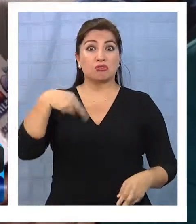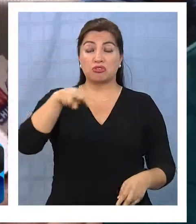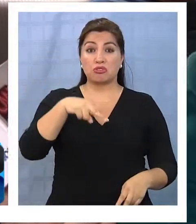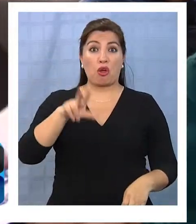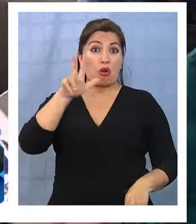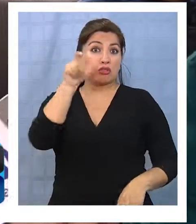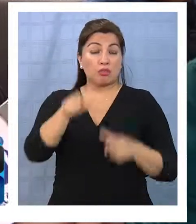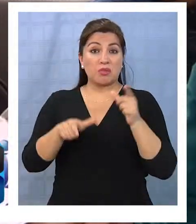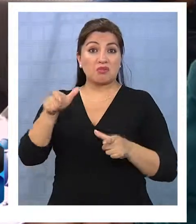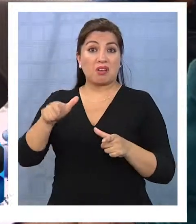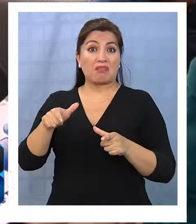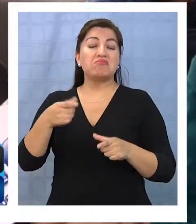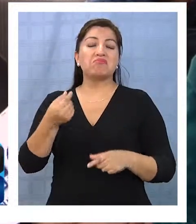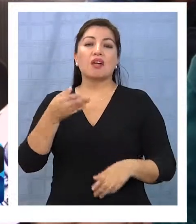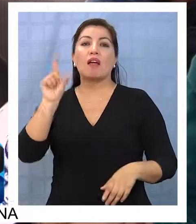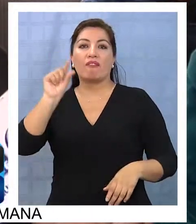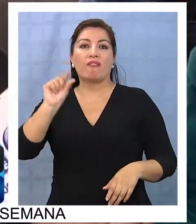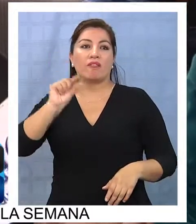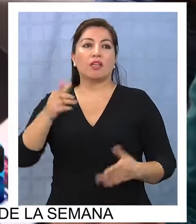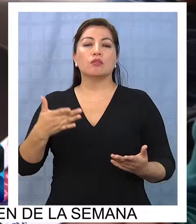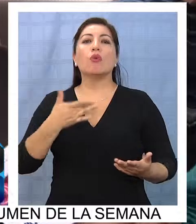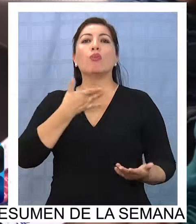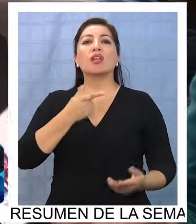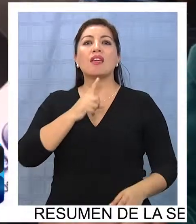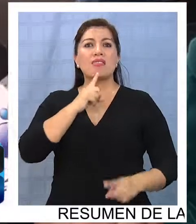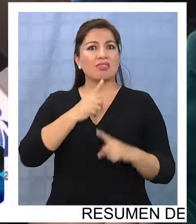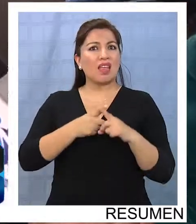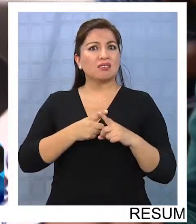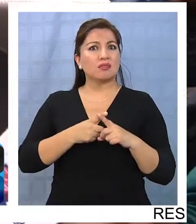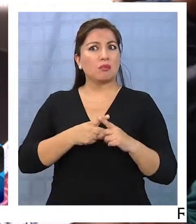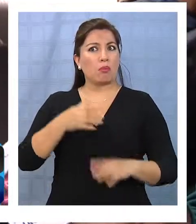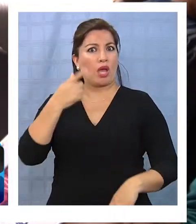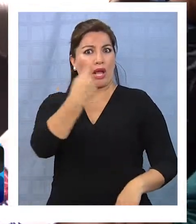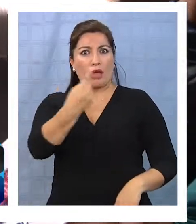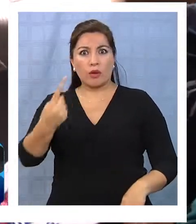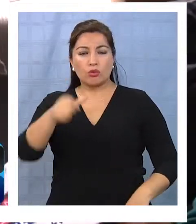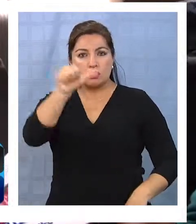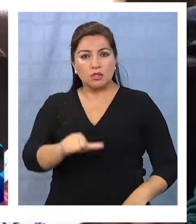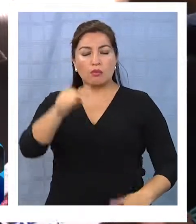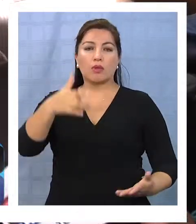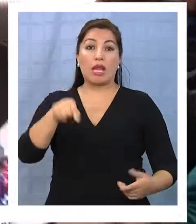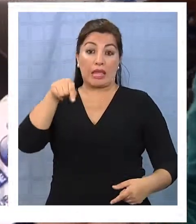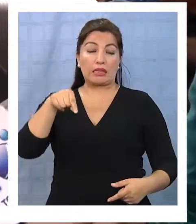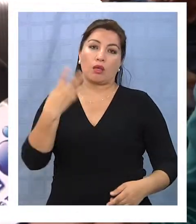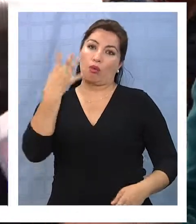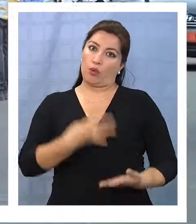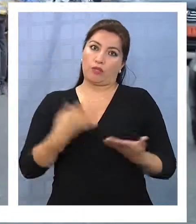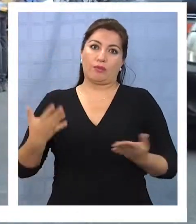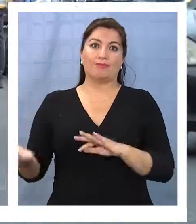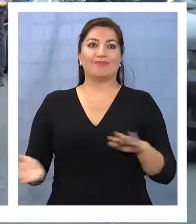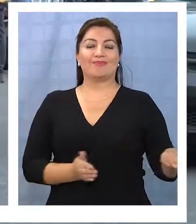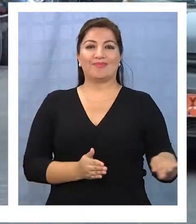marchaqueros y se hace artigo. Y más barato, porque los taxis vienen 4, 6 lucas y todavía en 4 no.